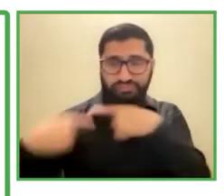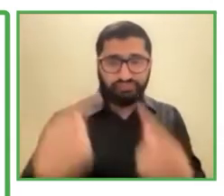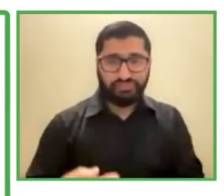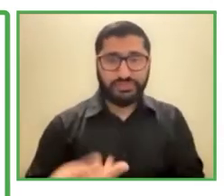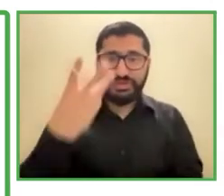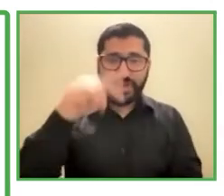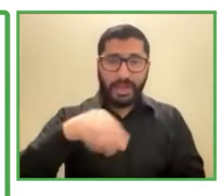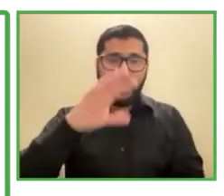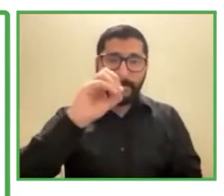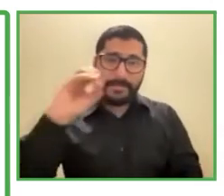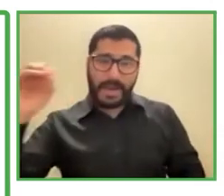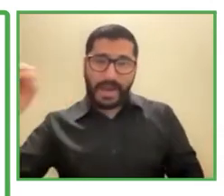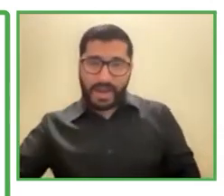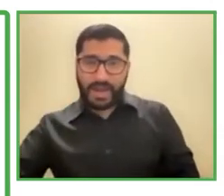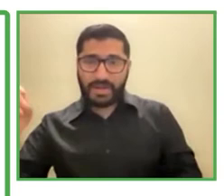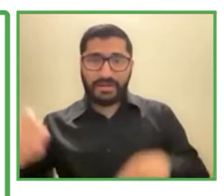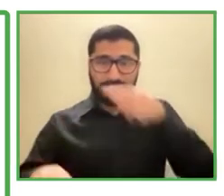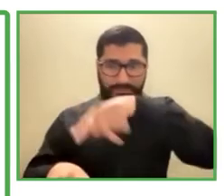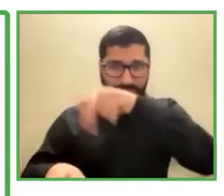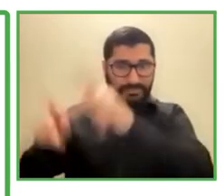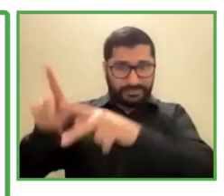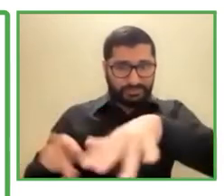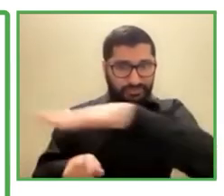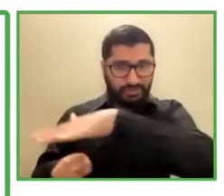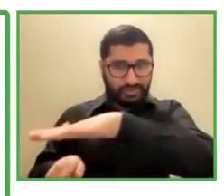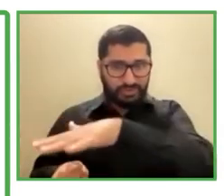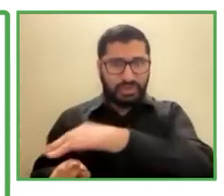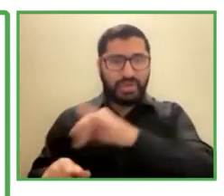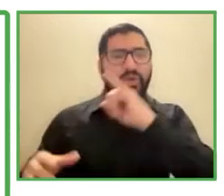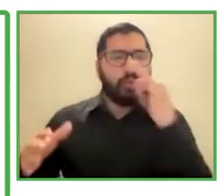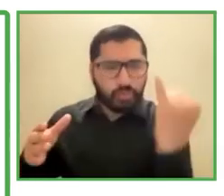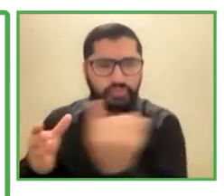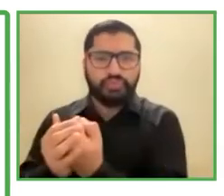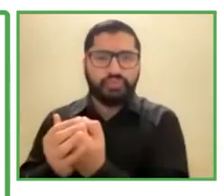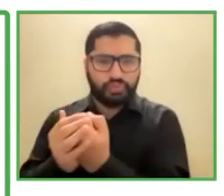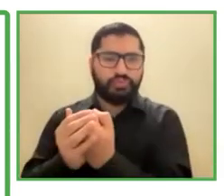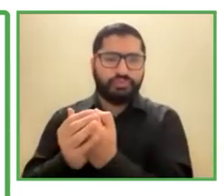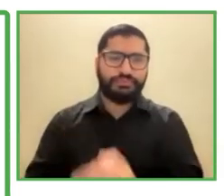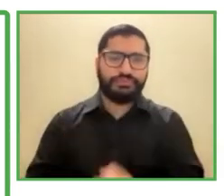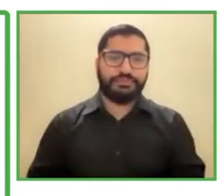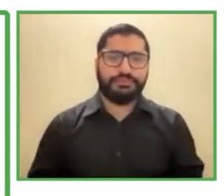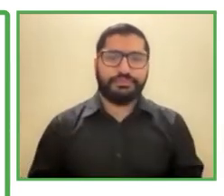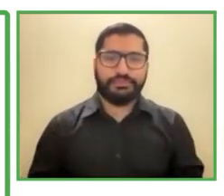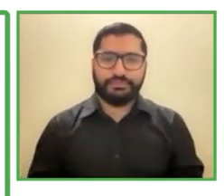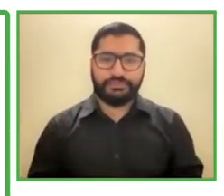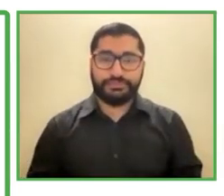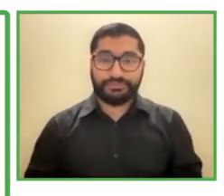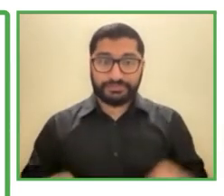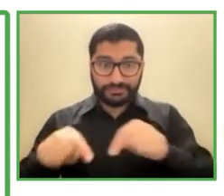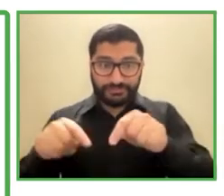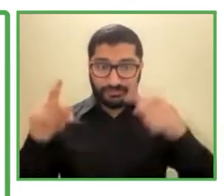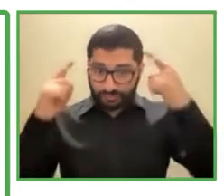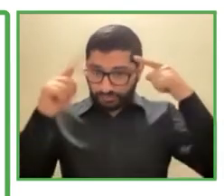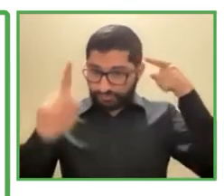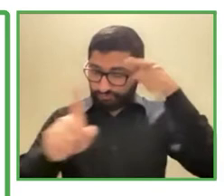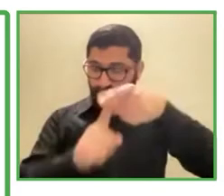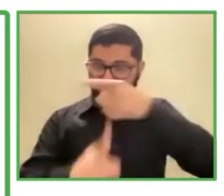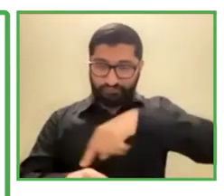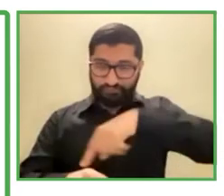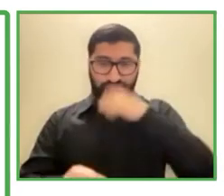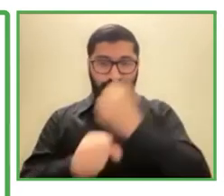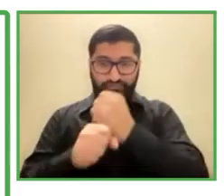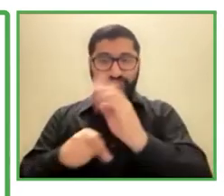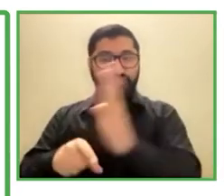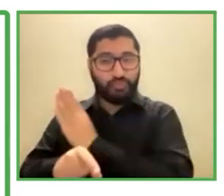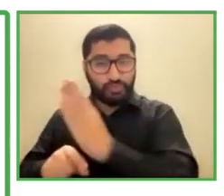inclusión y está creciendo. A partir de esto, nuestra empresa ha tenido algunos reconocimientos en Chile, ¿no es cierto?, en el Ministerio del